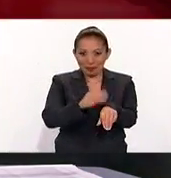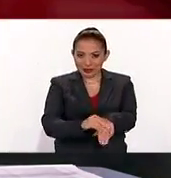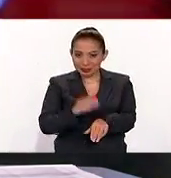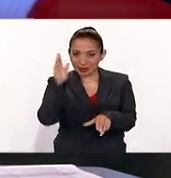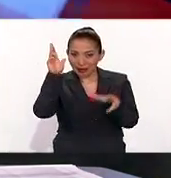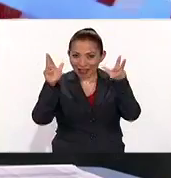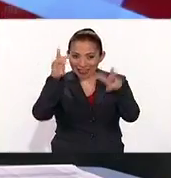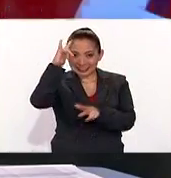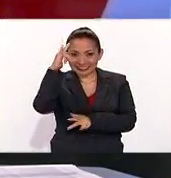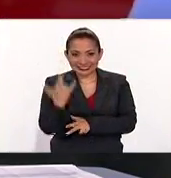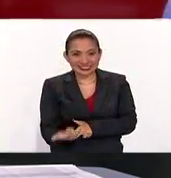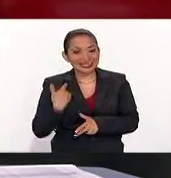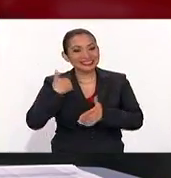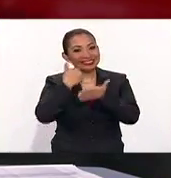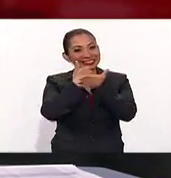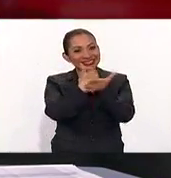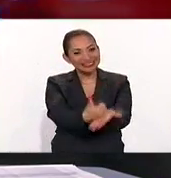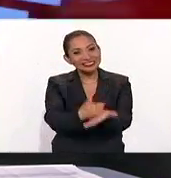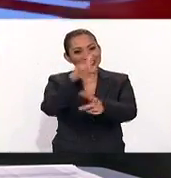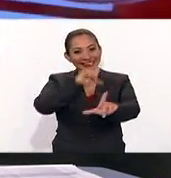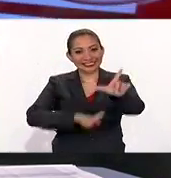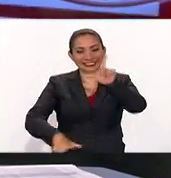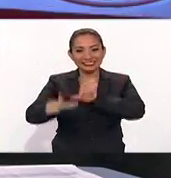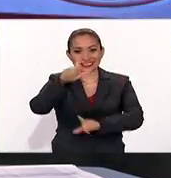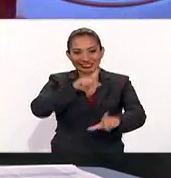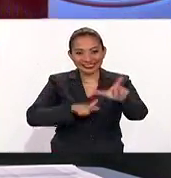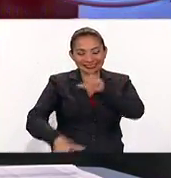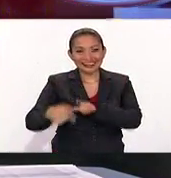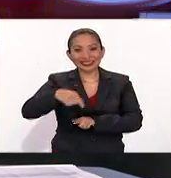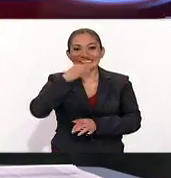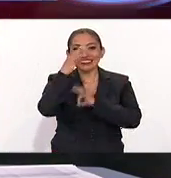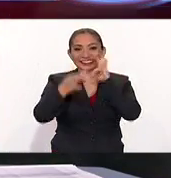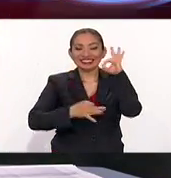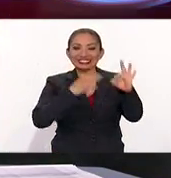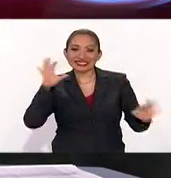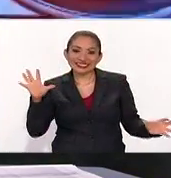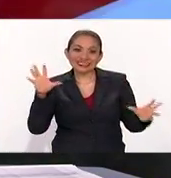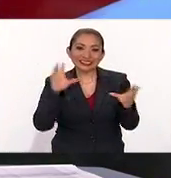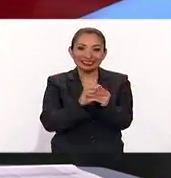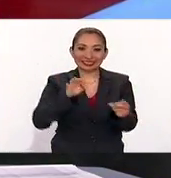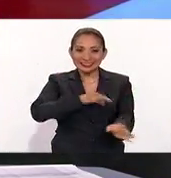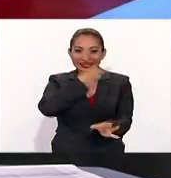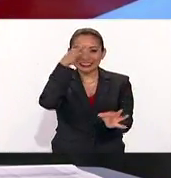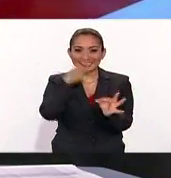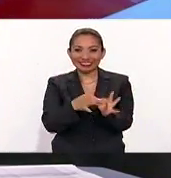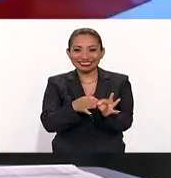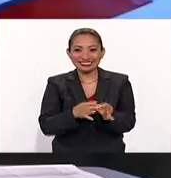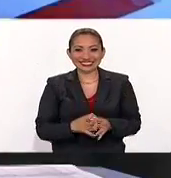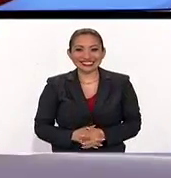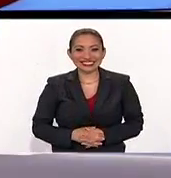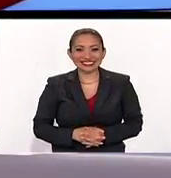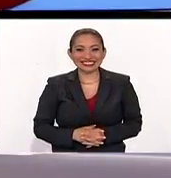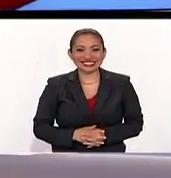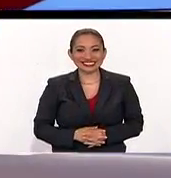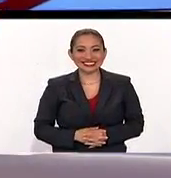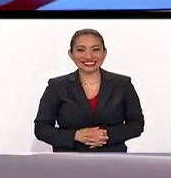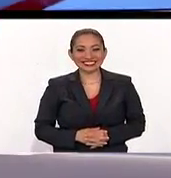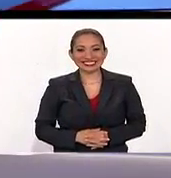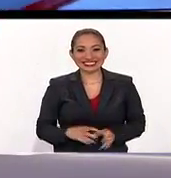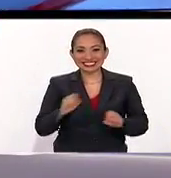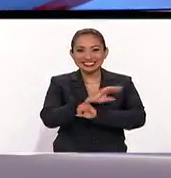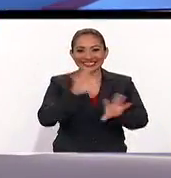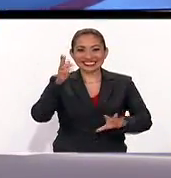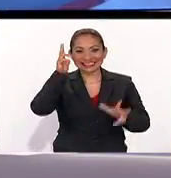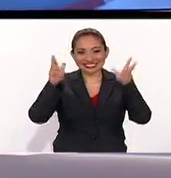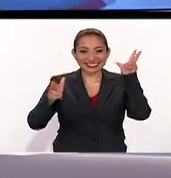saludar a Grisela Llebra, quien se encuentra en la lengua de señas. Este es su informativo y le tenemos la noticia al día. Así es,